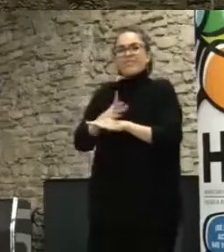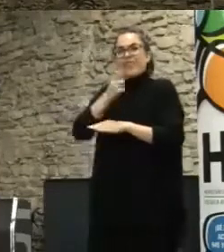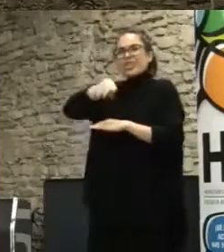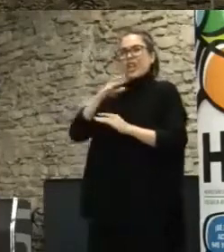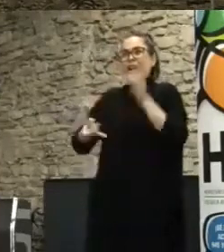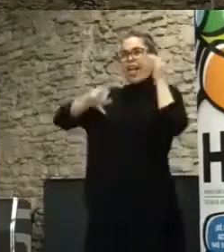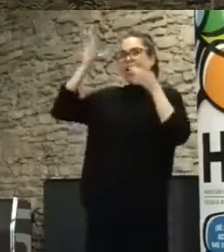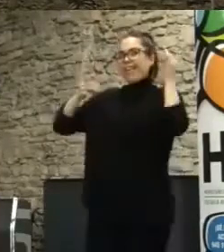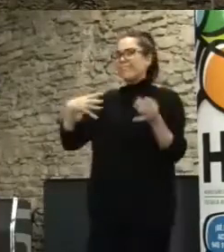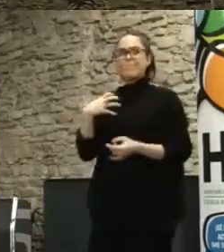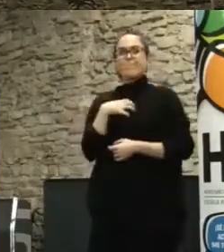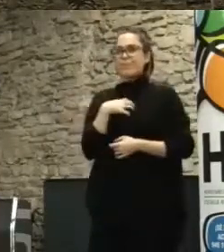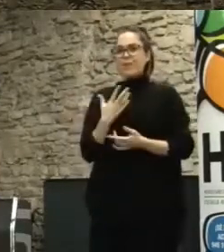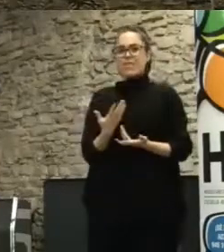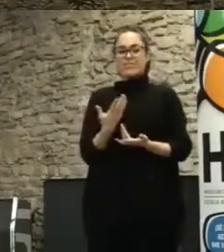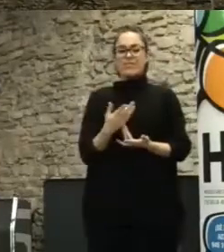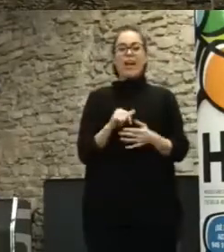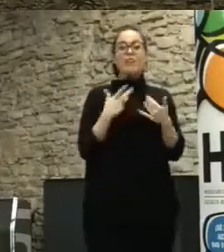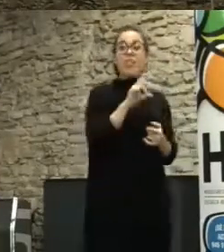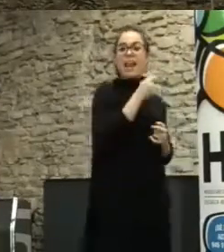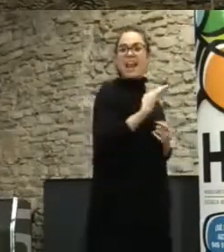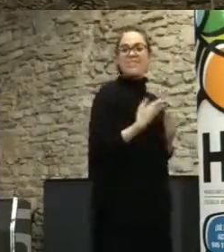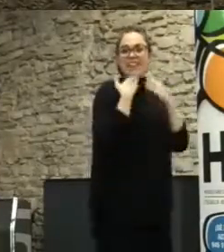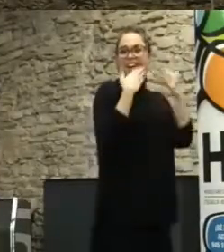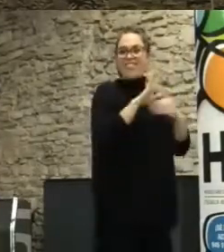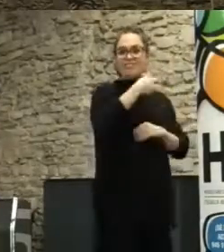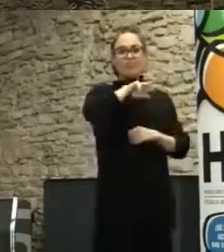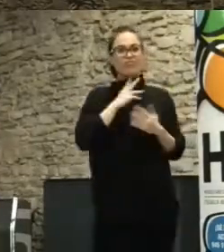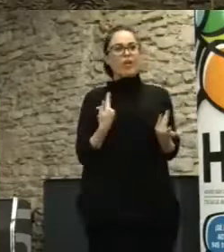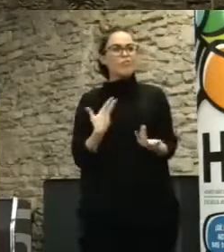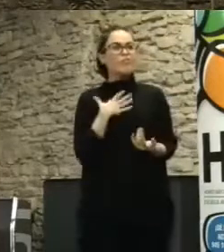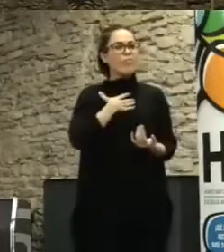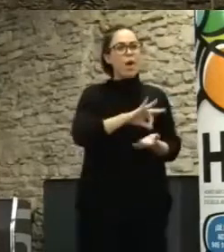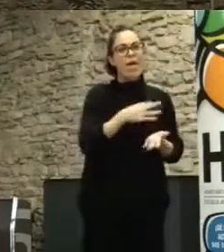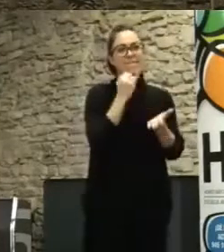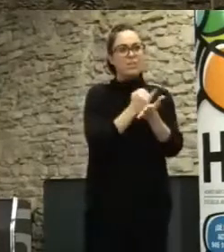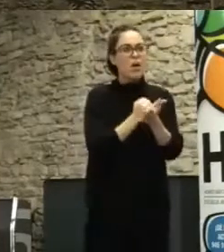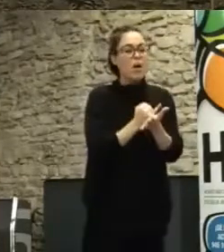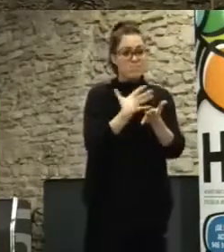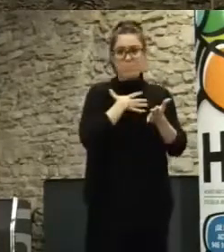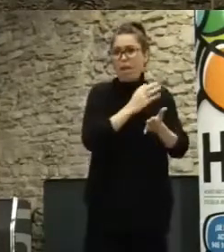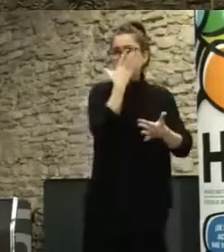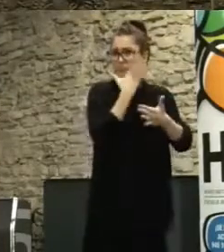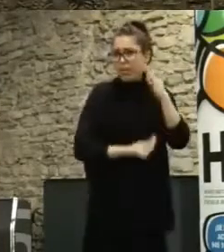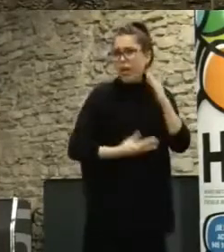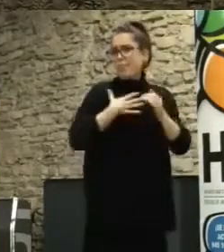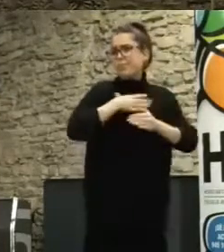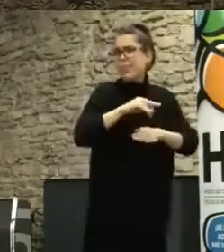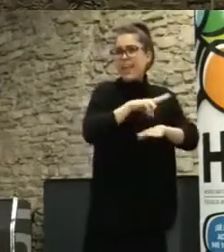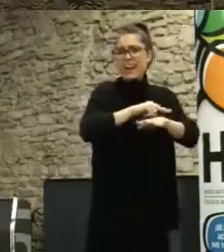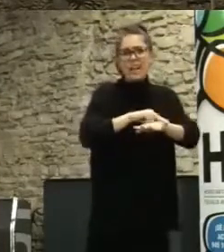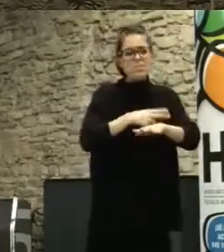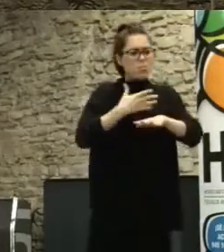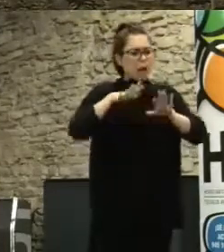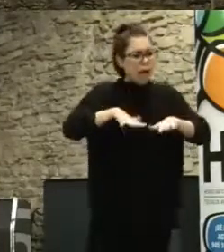echar para adelante proyectos. Un lab te da la libertad de experimentar y equivocarte, de hacerlo más despacio, de hacerlo más traversal,